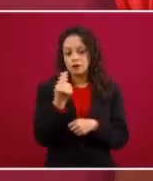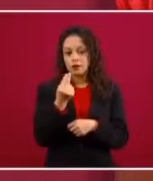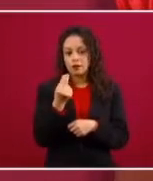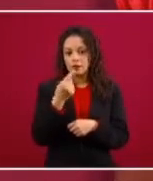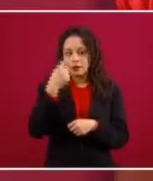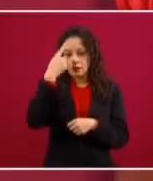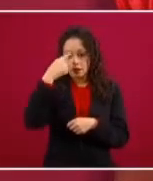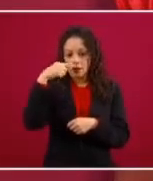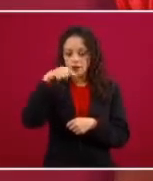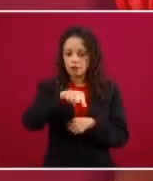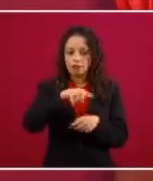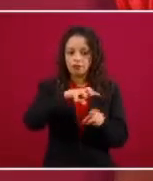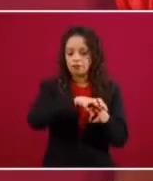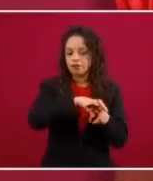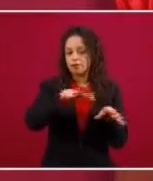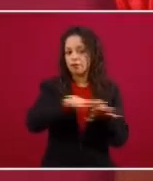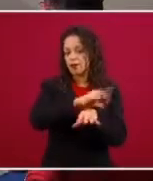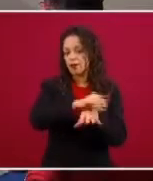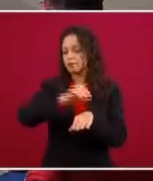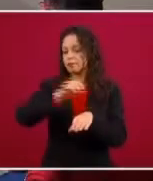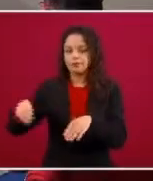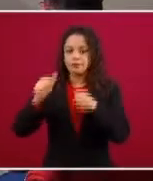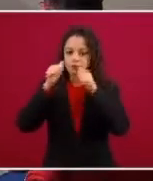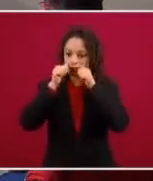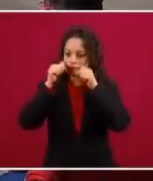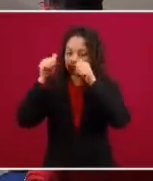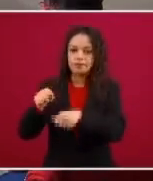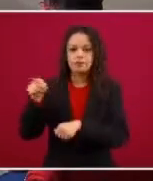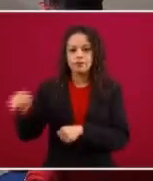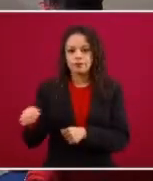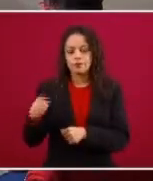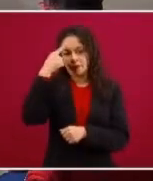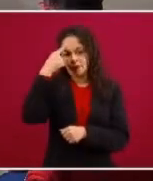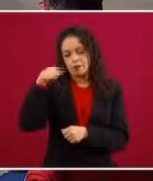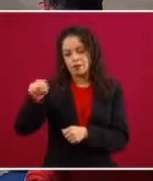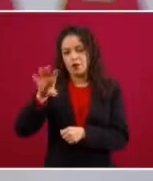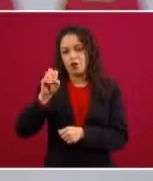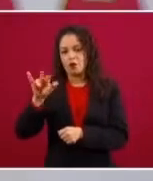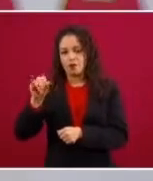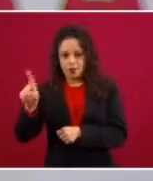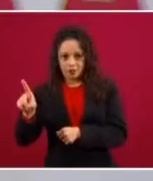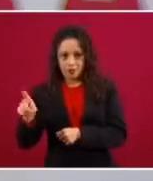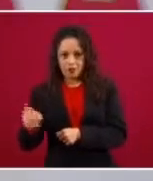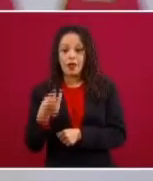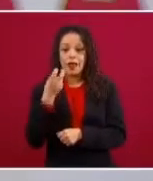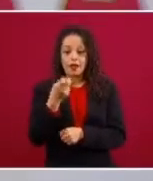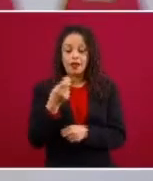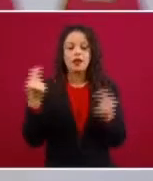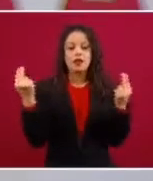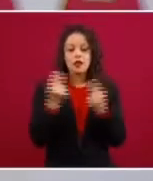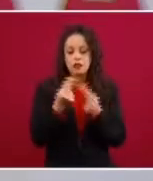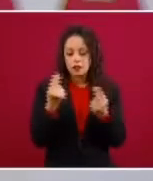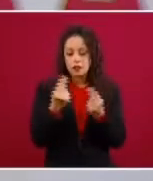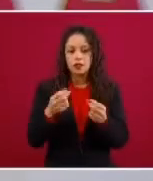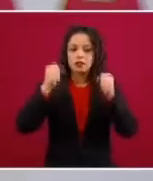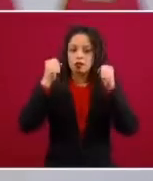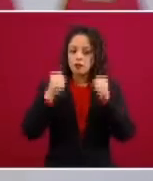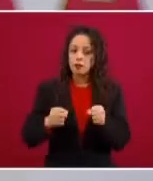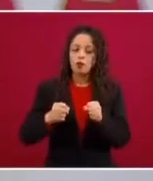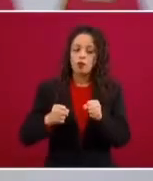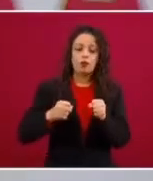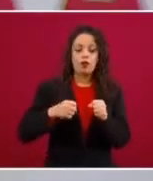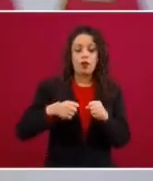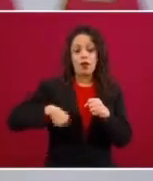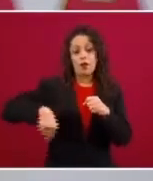por COVID. De esta manera cumpliremos el objetivo de garantizar que todos los pacientes afectados